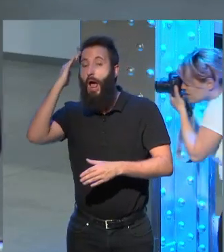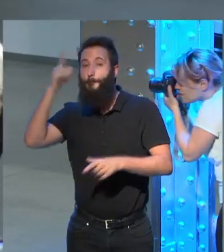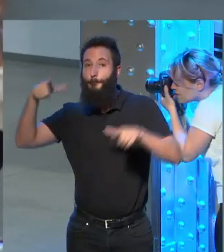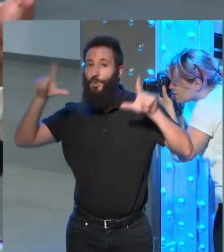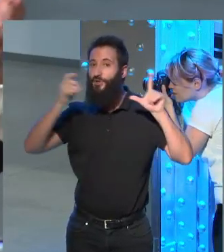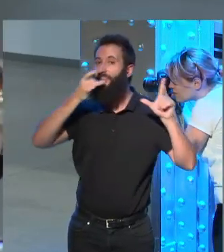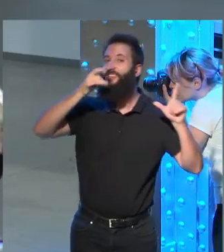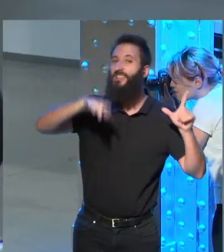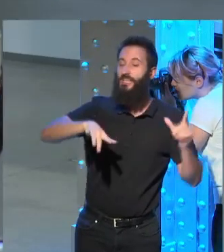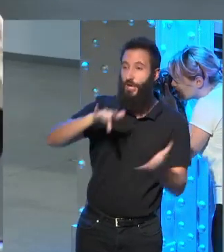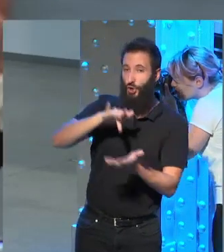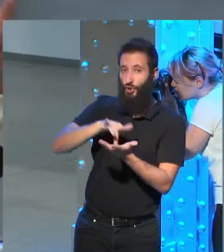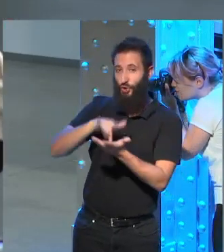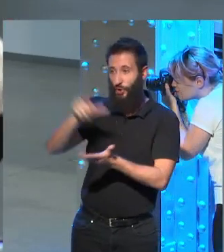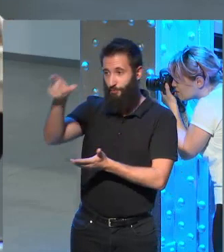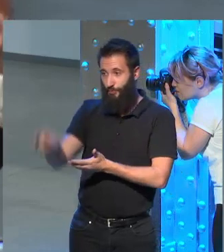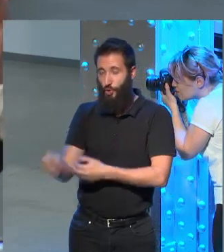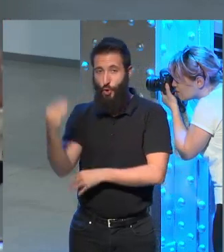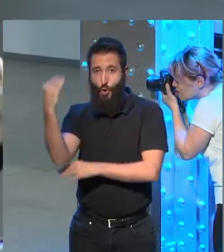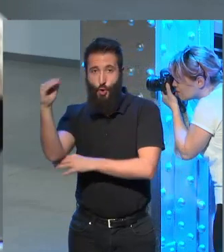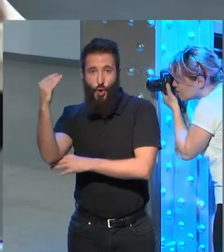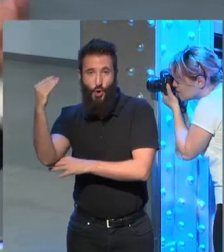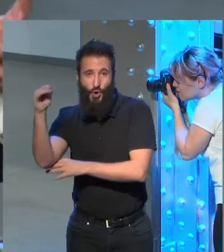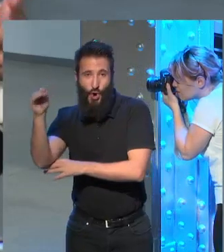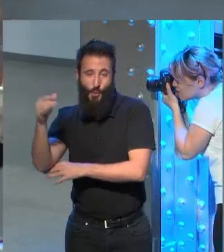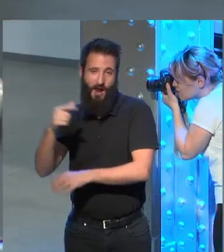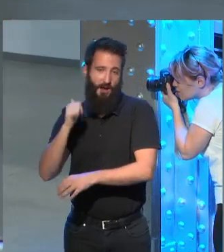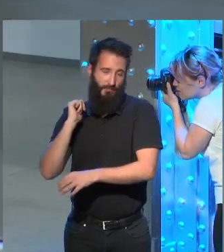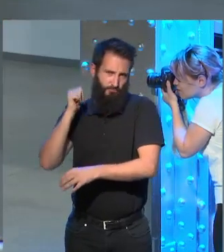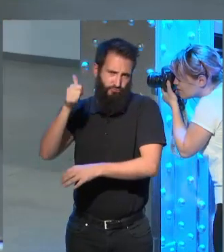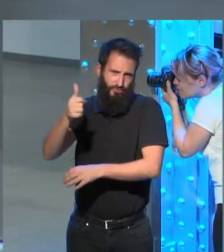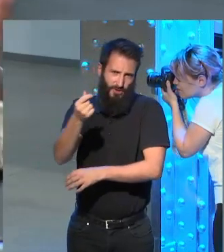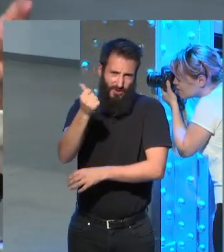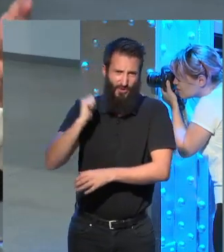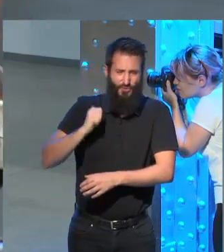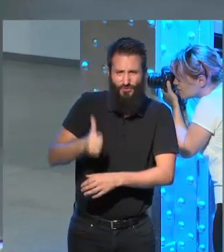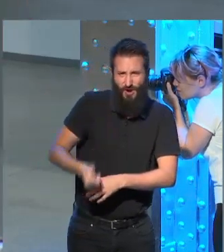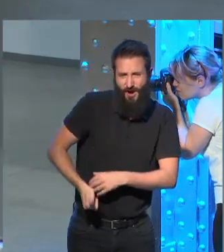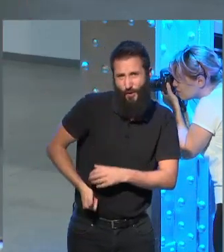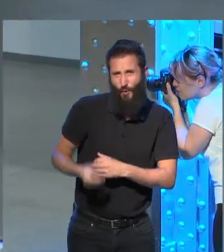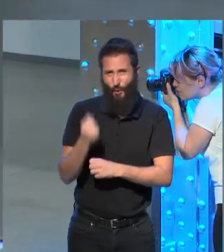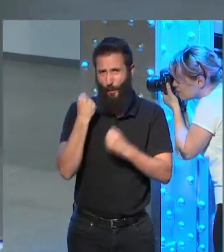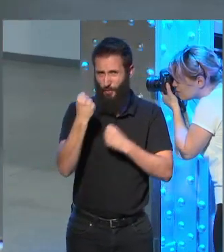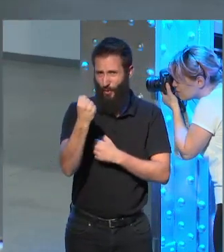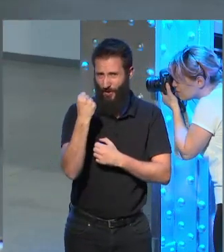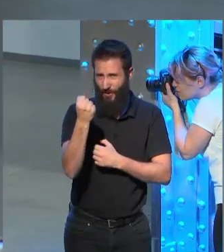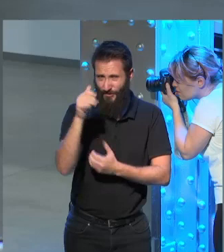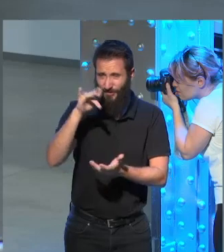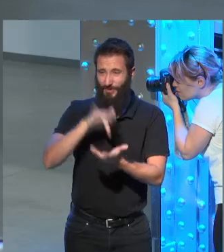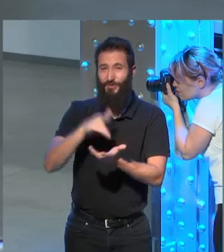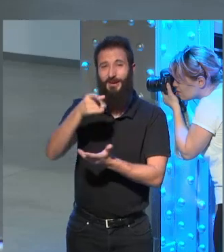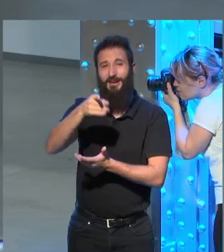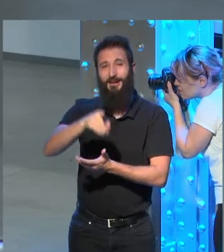digamos familia cómoda próspera poderosa y un